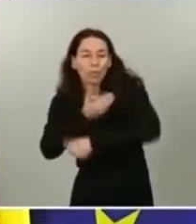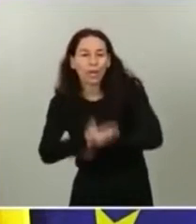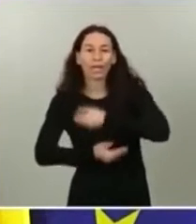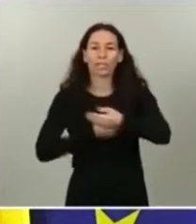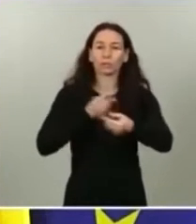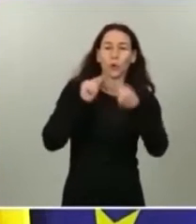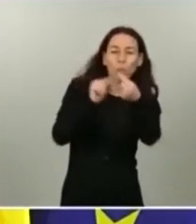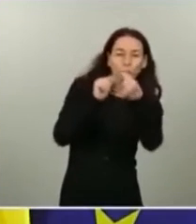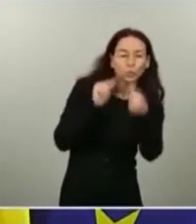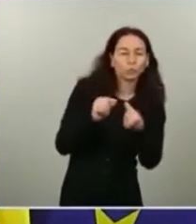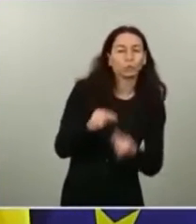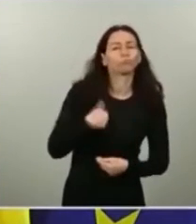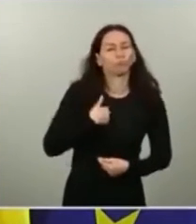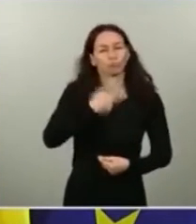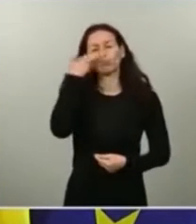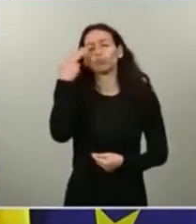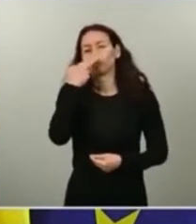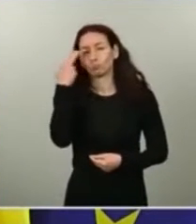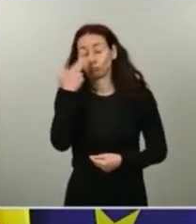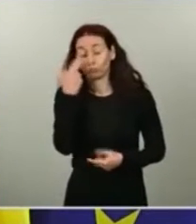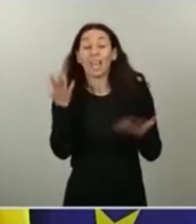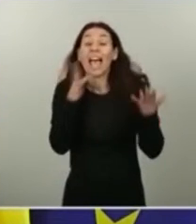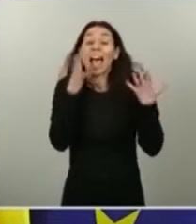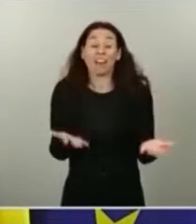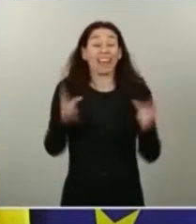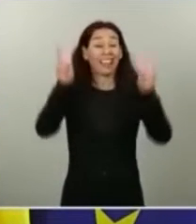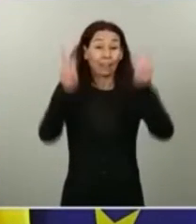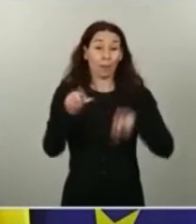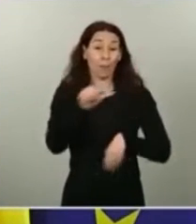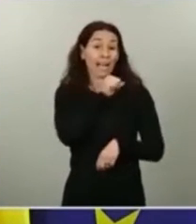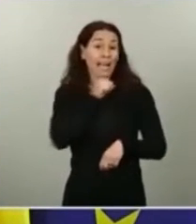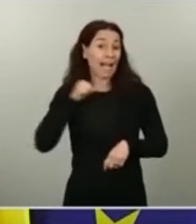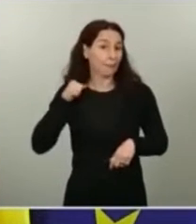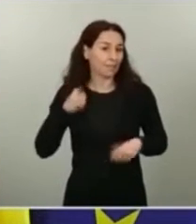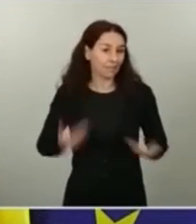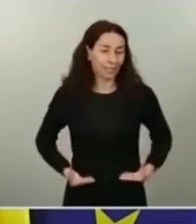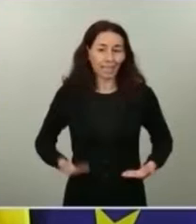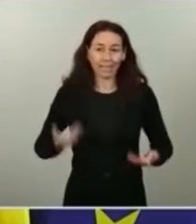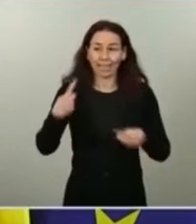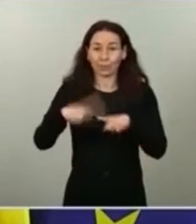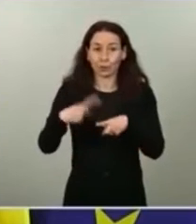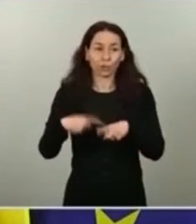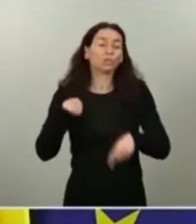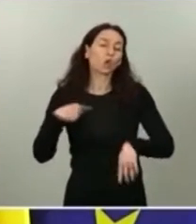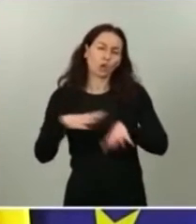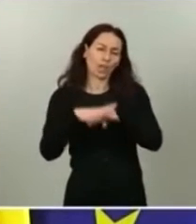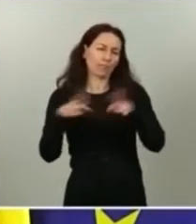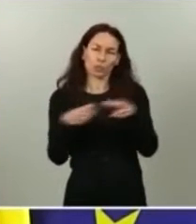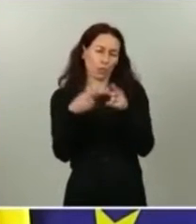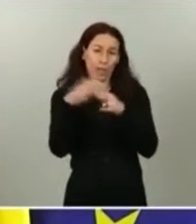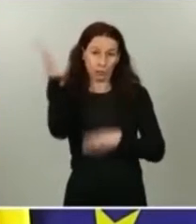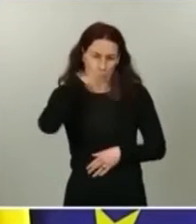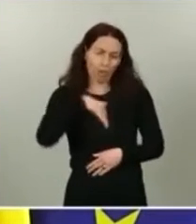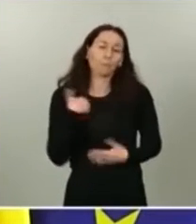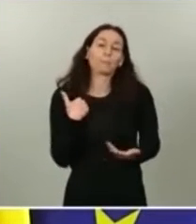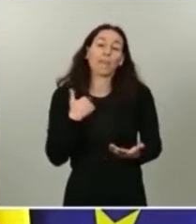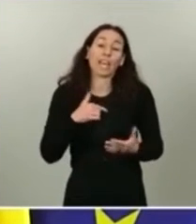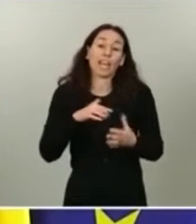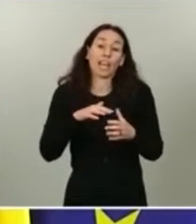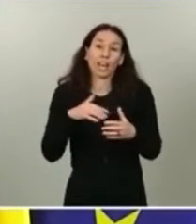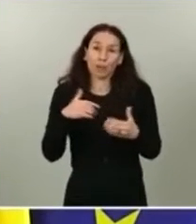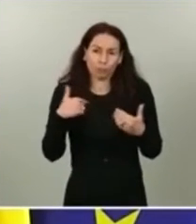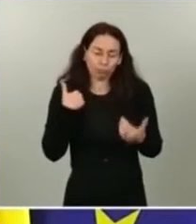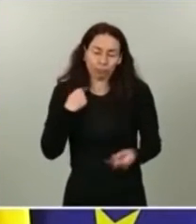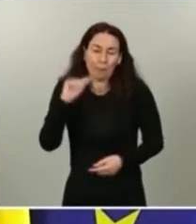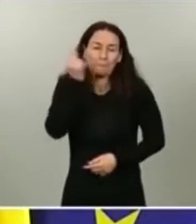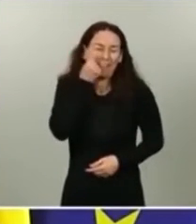Albion Online es un MMORPG no lineal en el que escribes tu propia historia sin limitarte a seguir